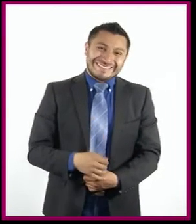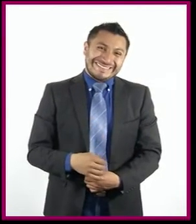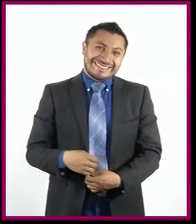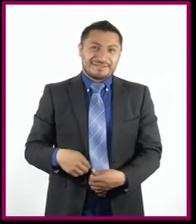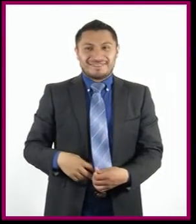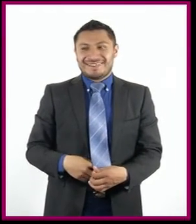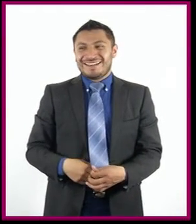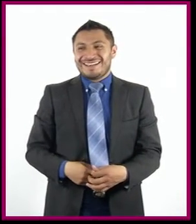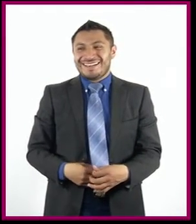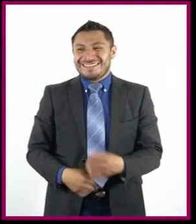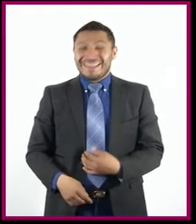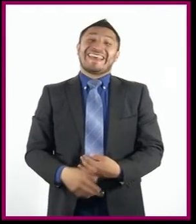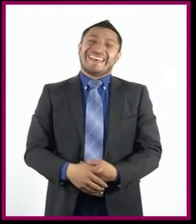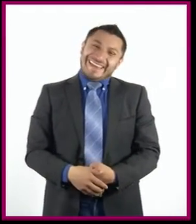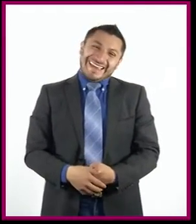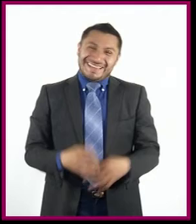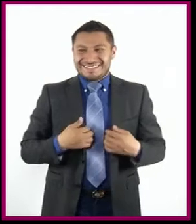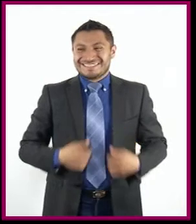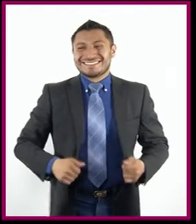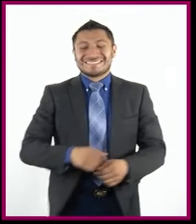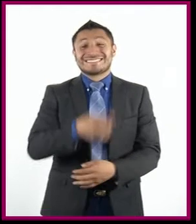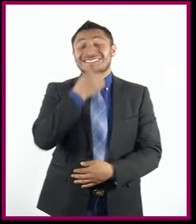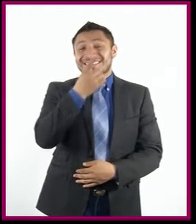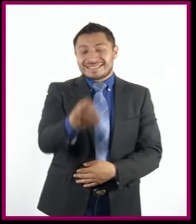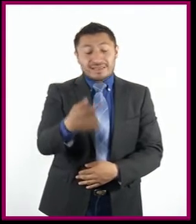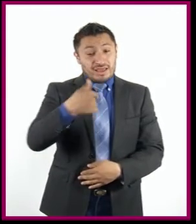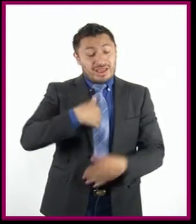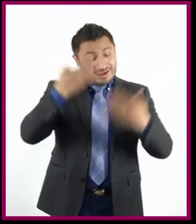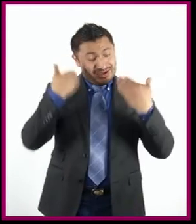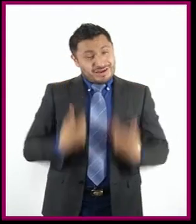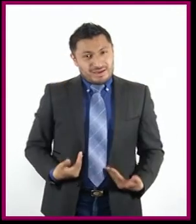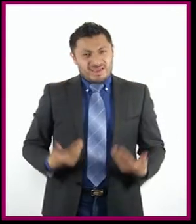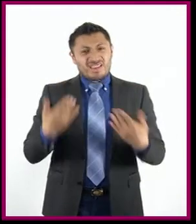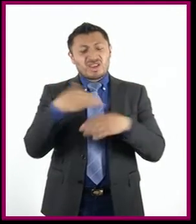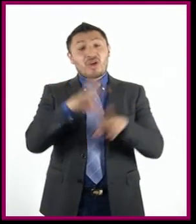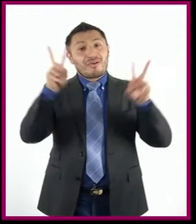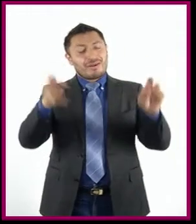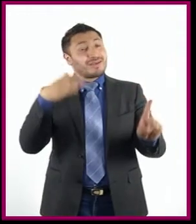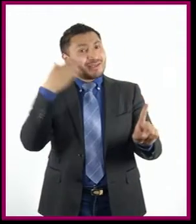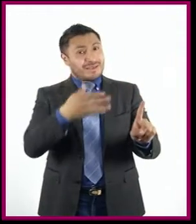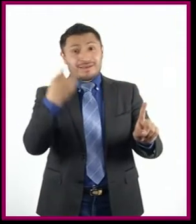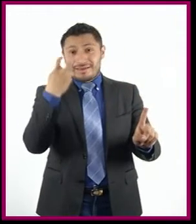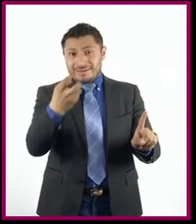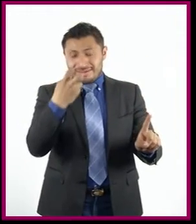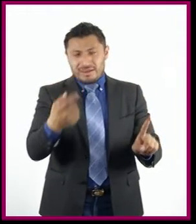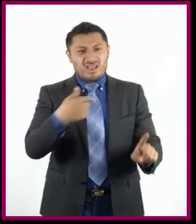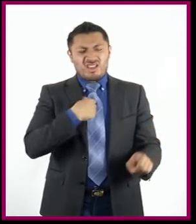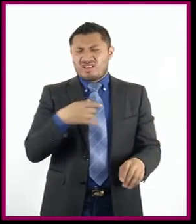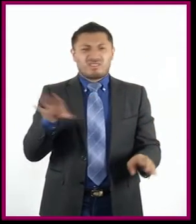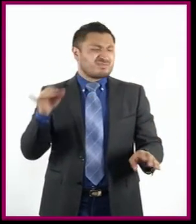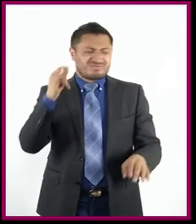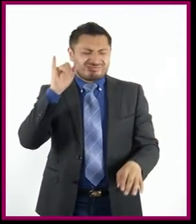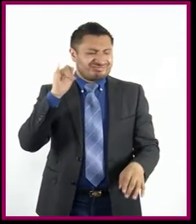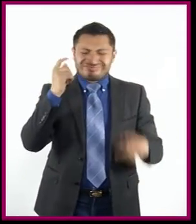he de decirles que por lo que a mí me respecta el asunto de esta me es indiferente.